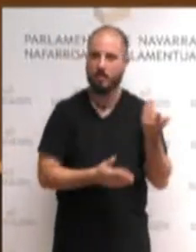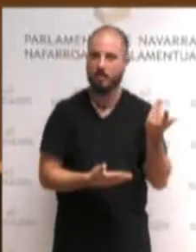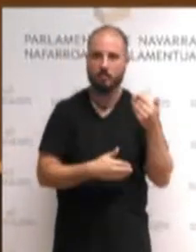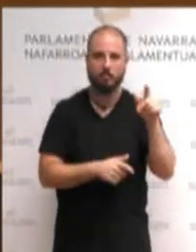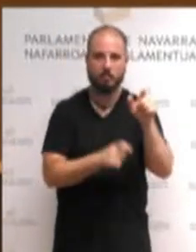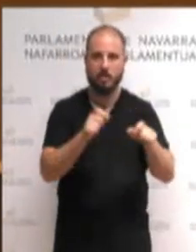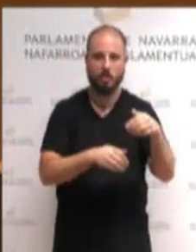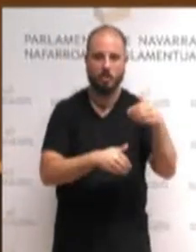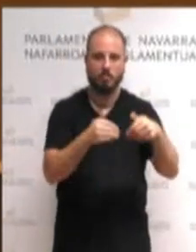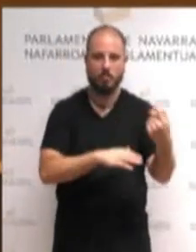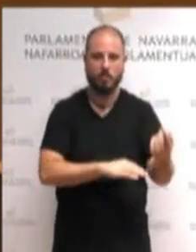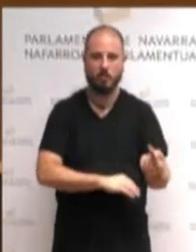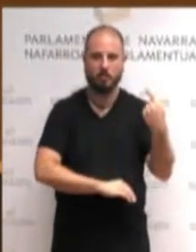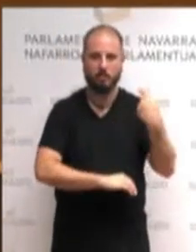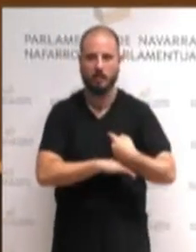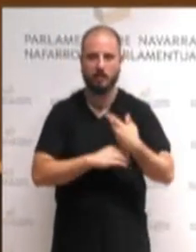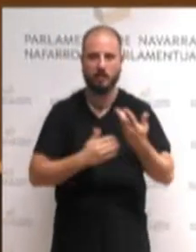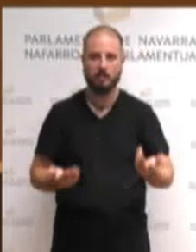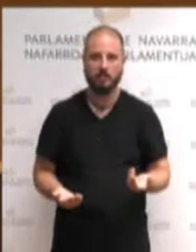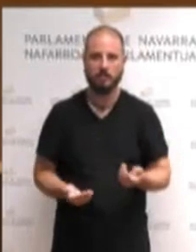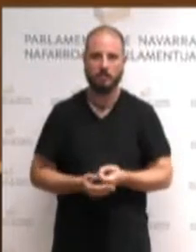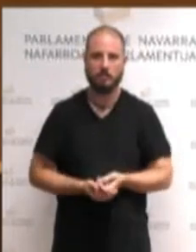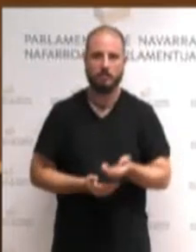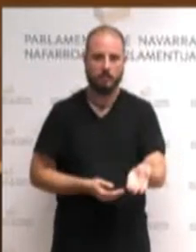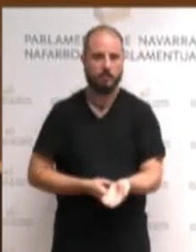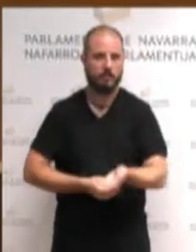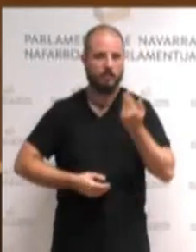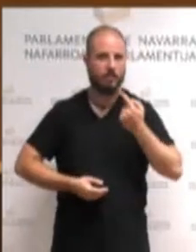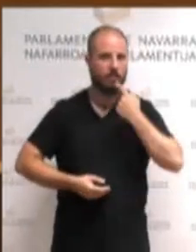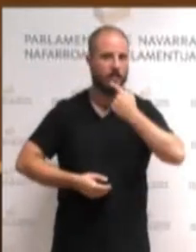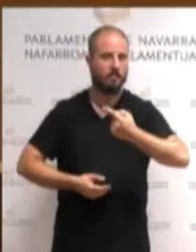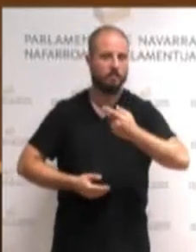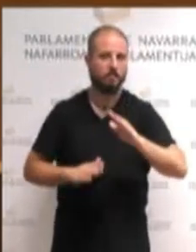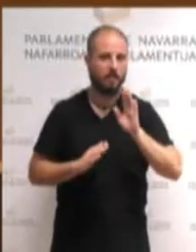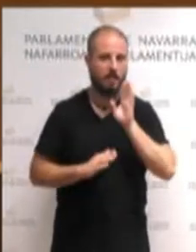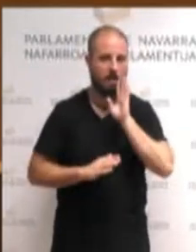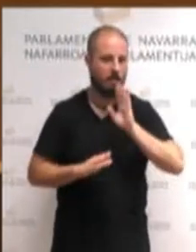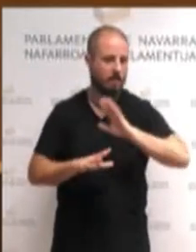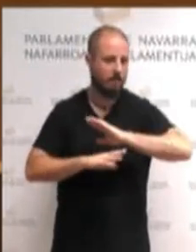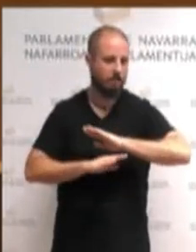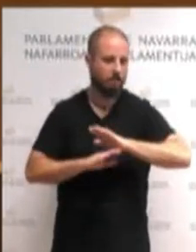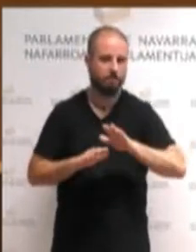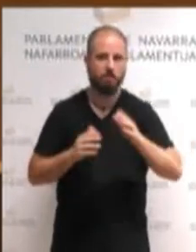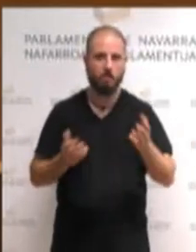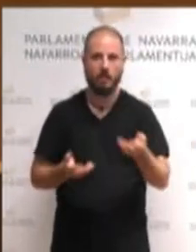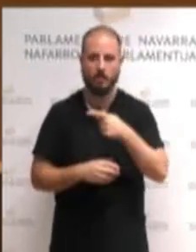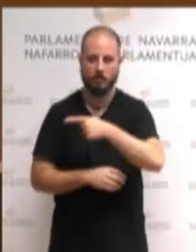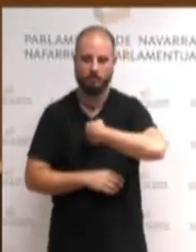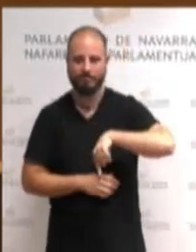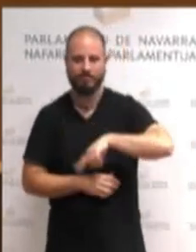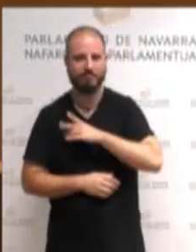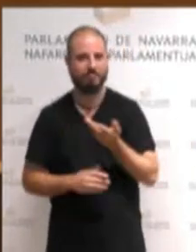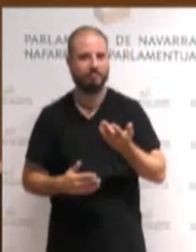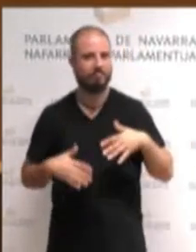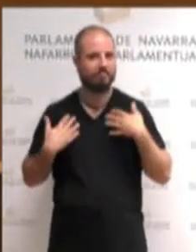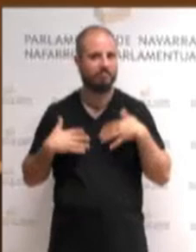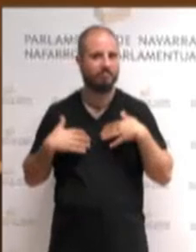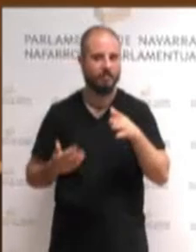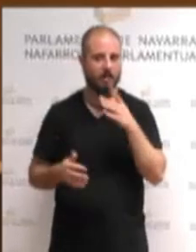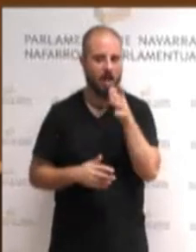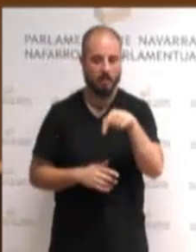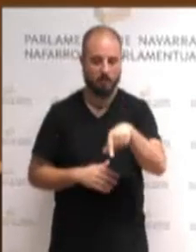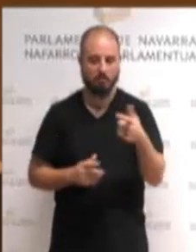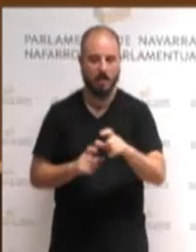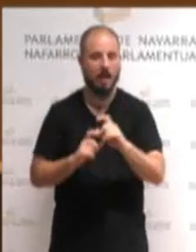Dicho esto, hoy podemos decir que estamos contentas de haber llegado a esta sesión de